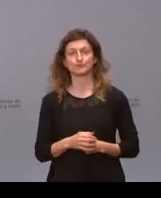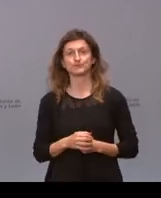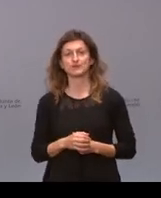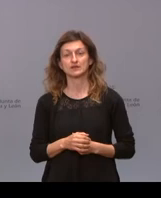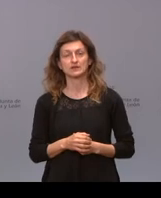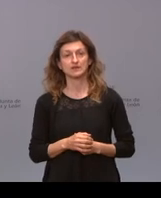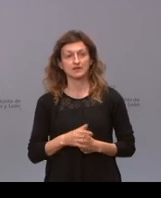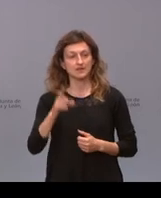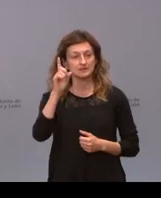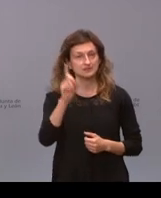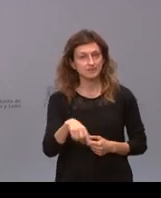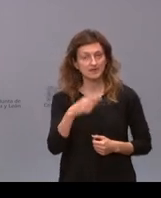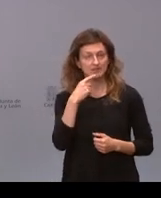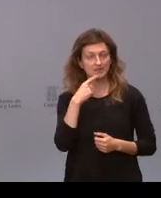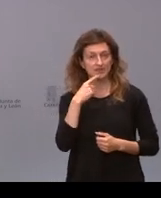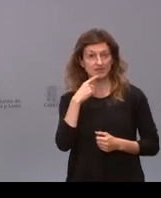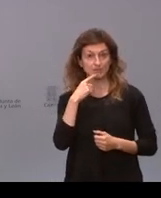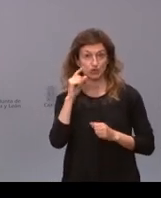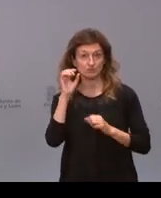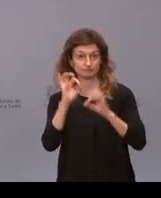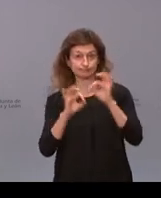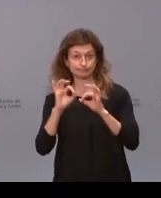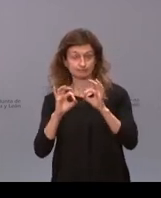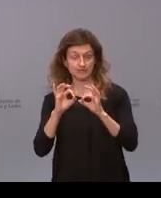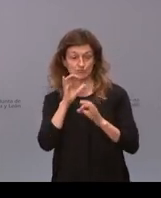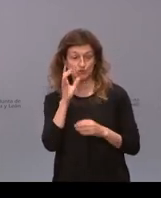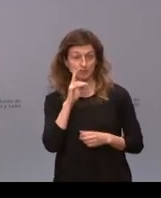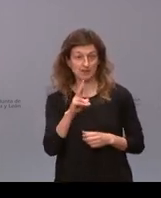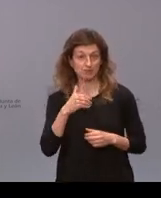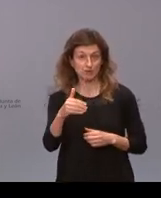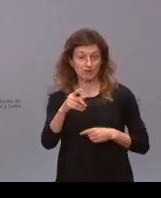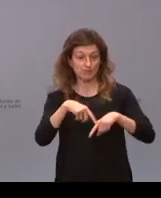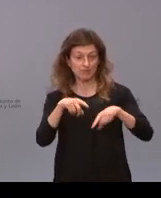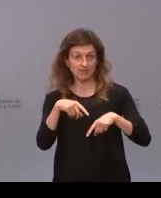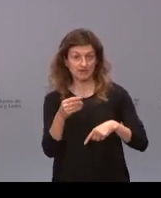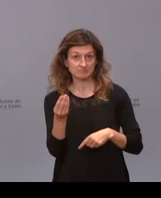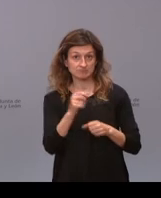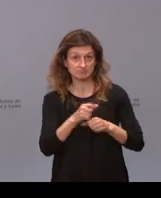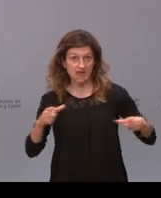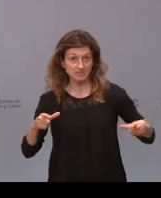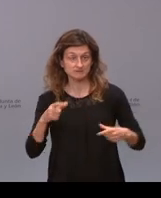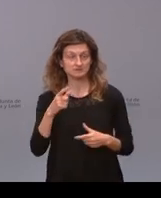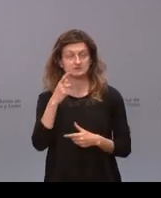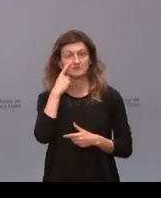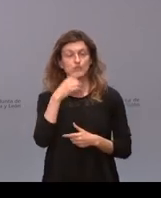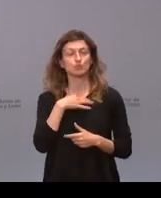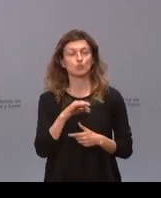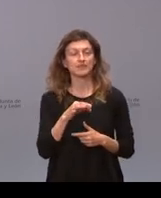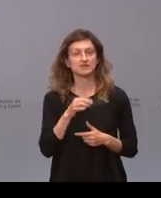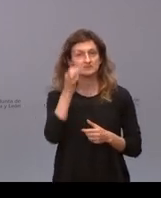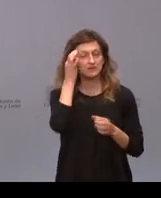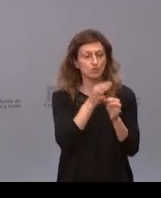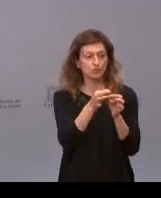transmisión y el aumento de la incidencia por el previsible incremento de la movilidad se podrían plantear el cierre de